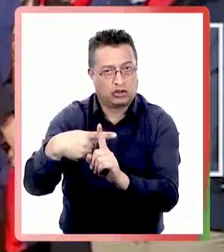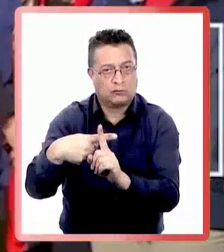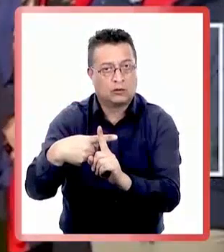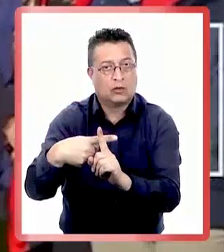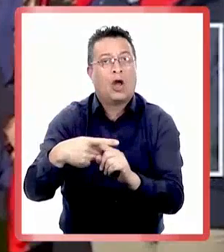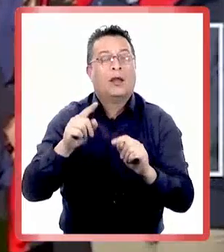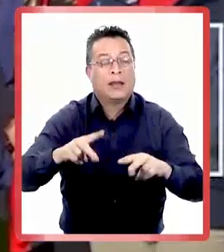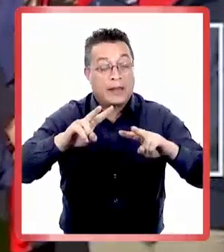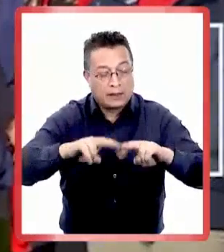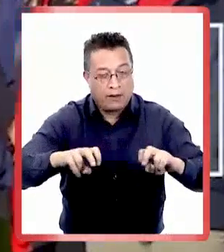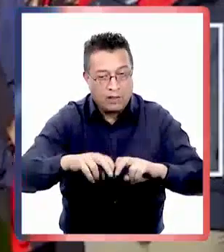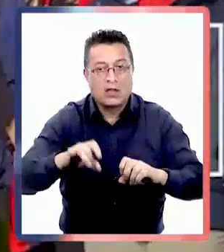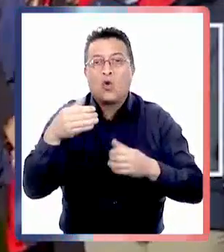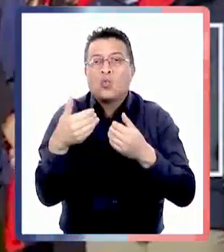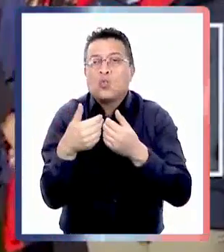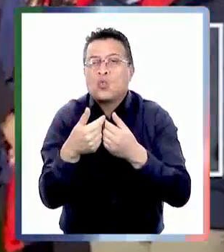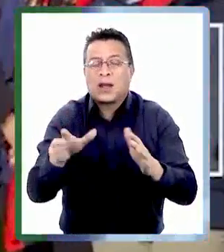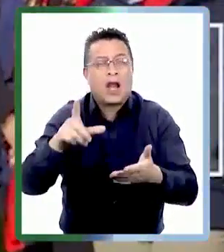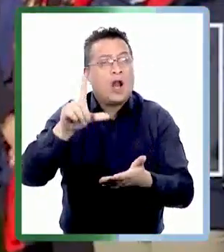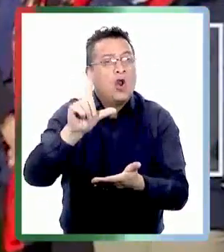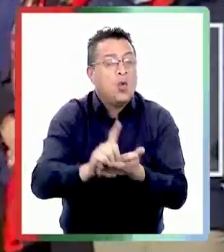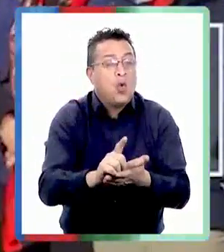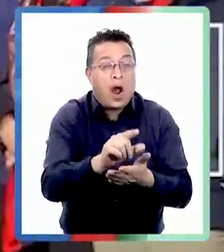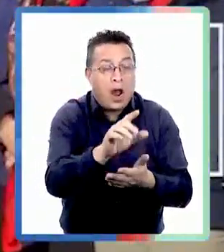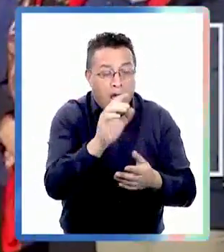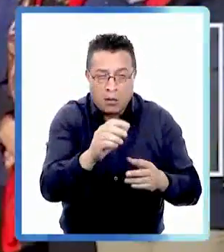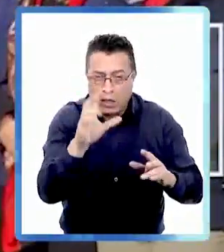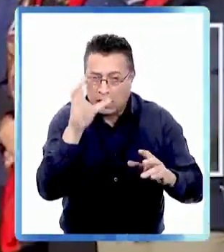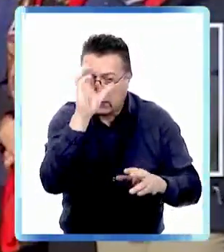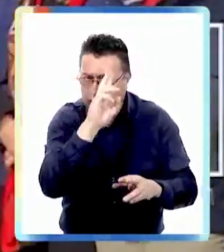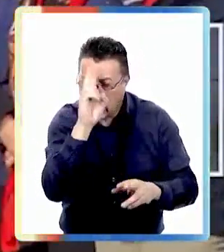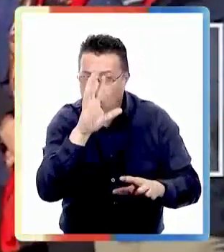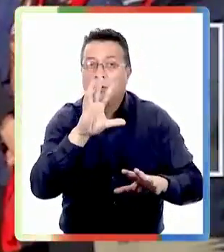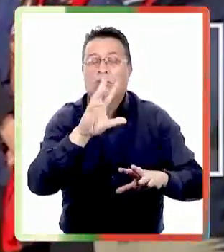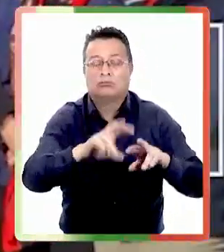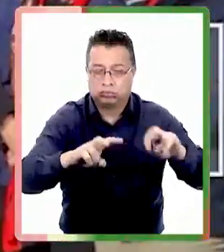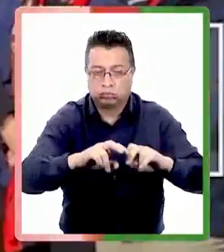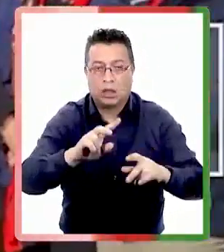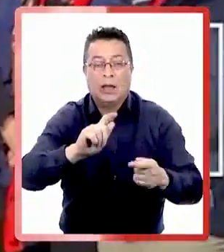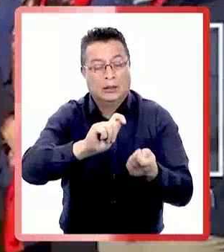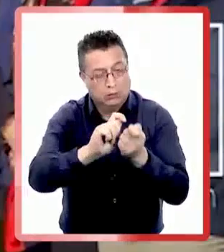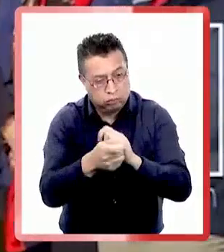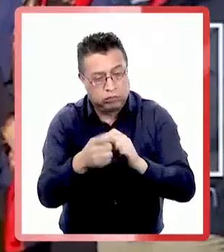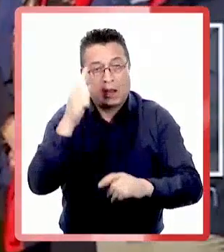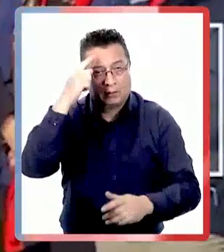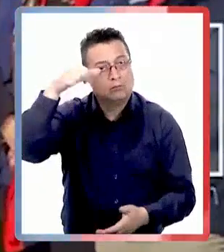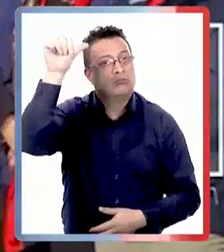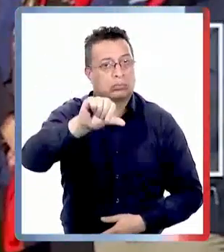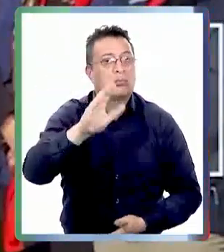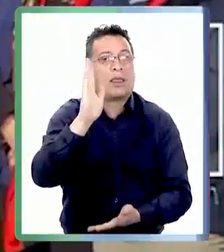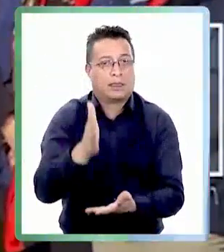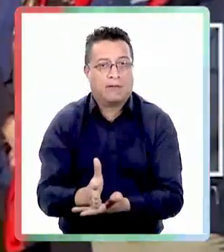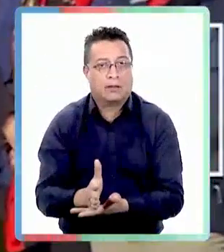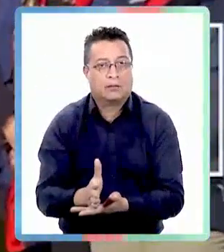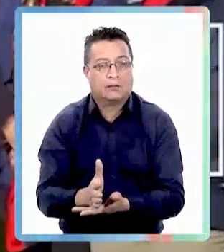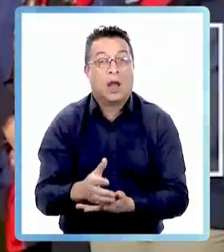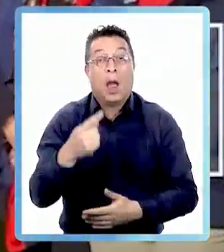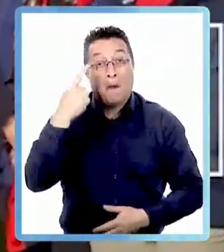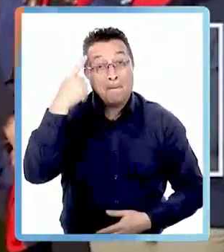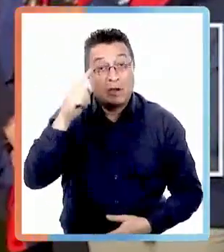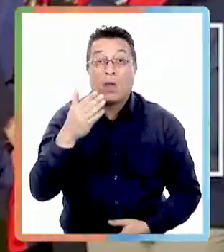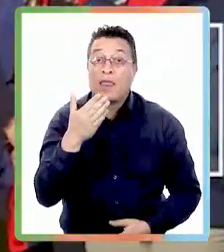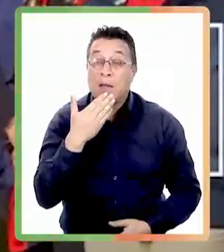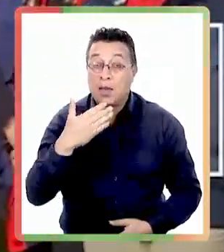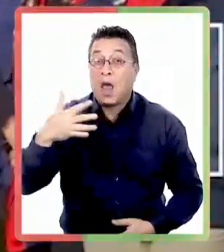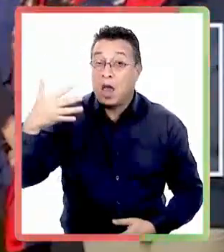y se revisen los casos y en cualquier lugar en donde hayan cosas irregulares, esto se corrija y se sancione donde corresponde. Pero